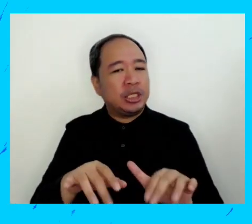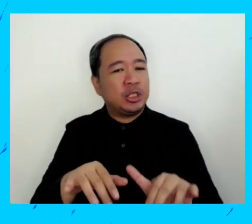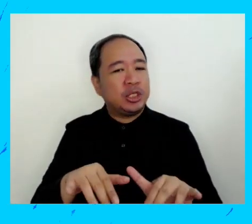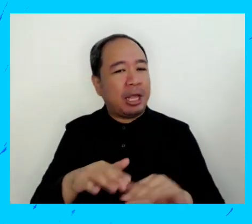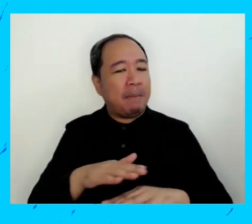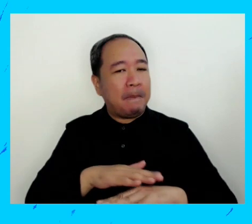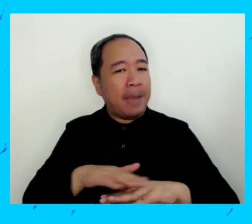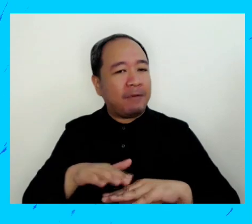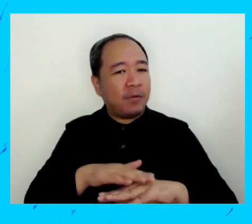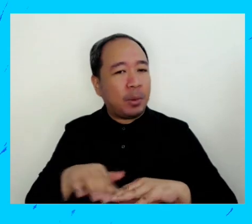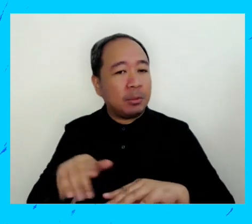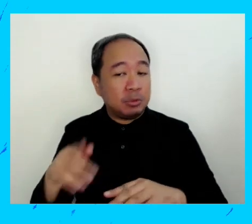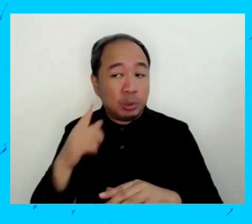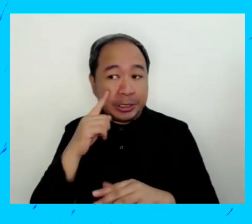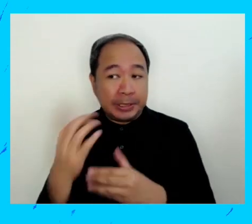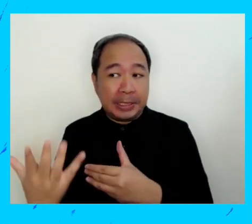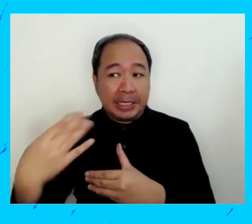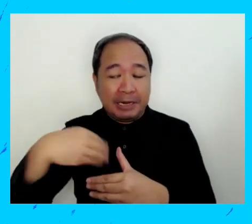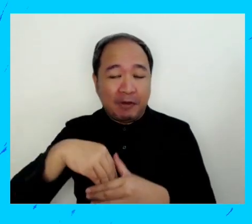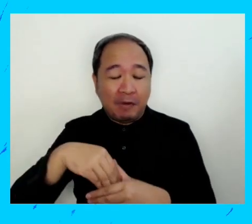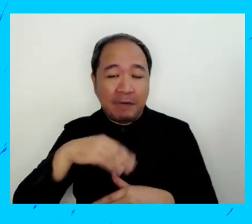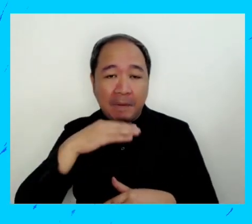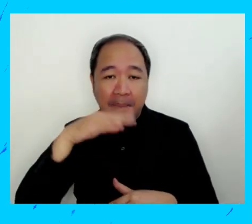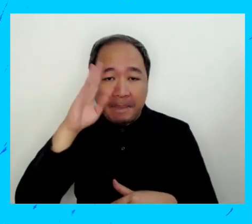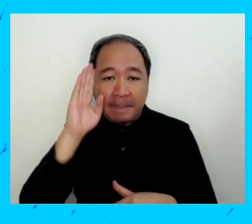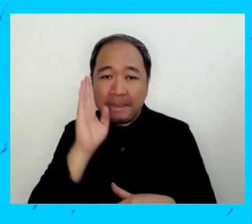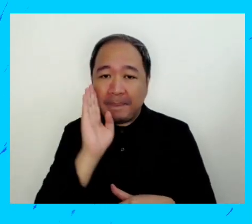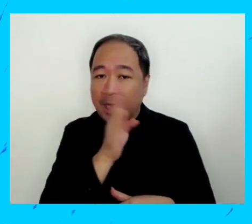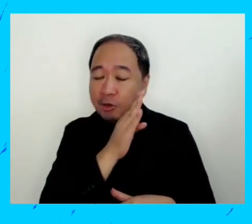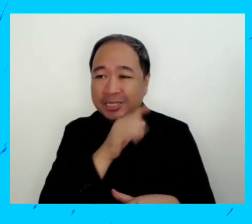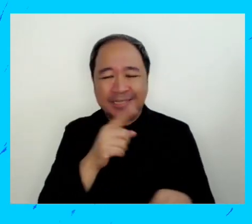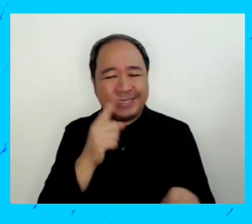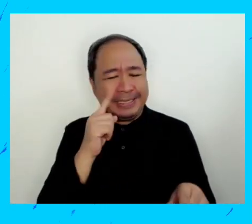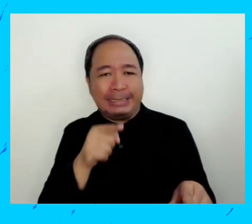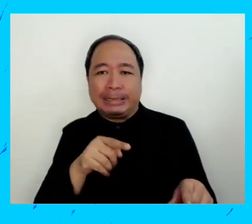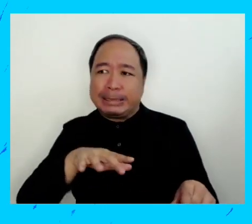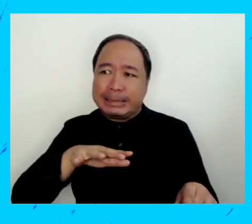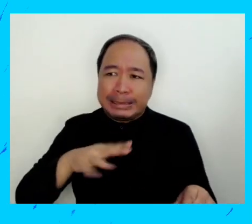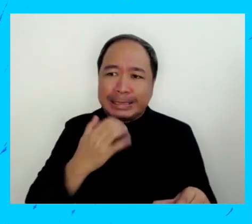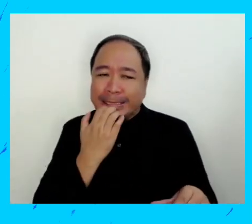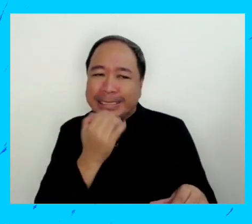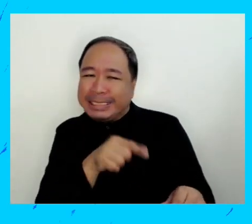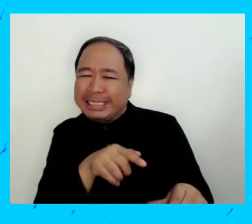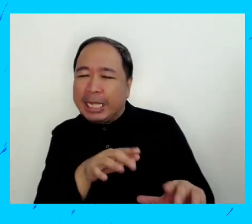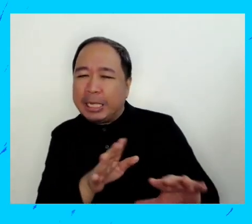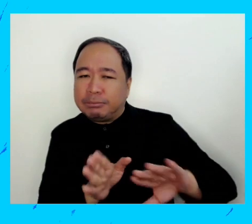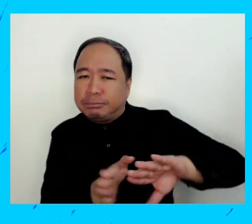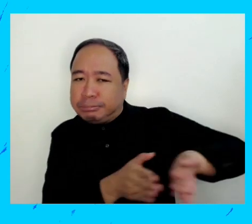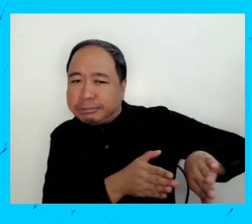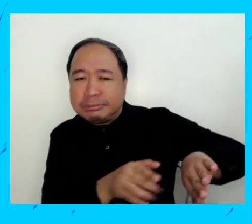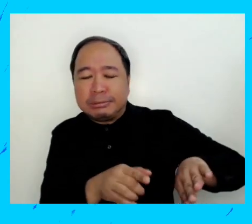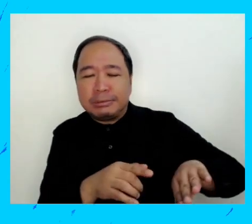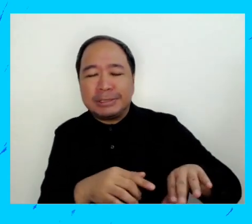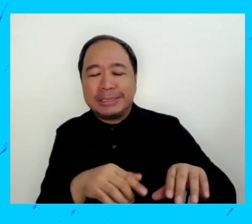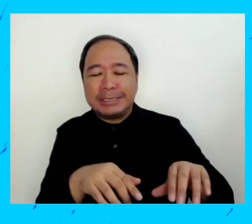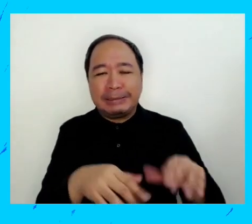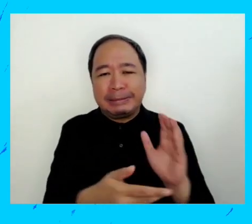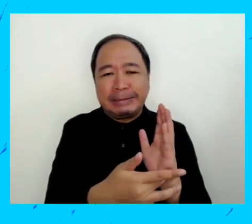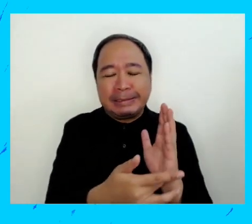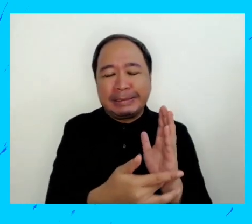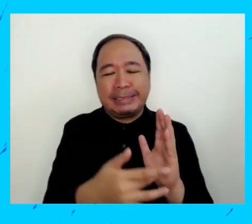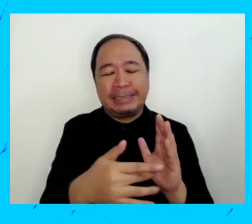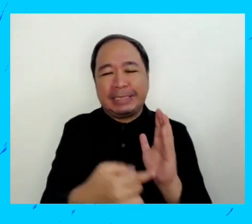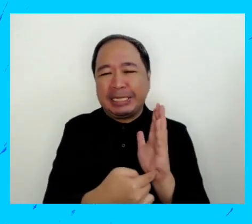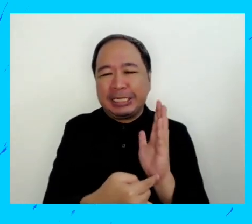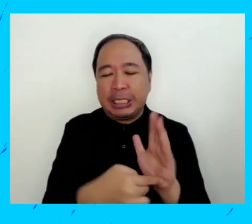Y cuando incluimos a los padres, a veces es difícil porque es digital y no están acostumbrados. Y no